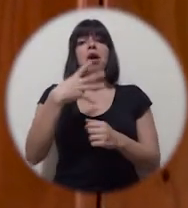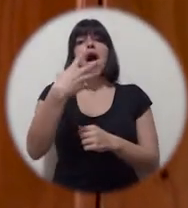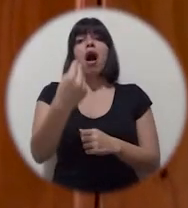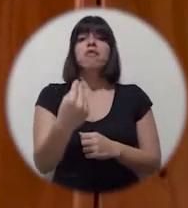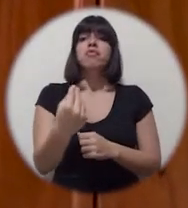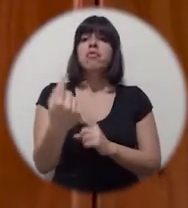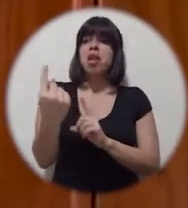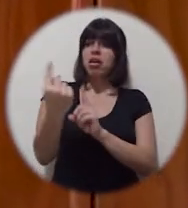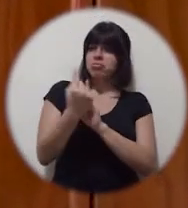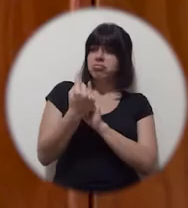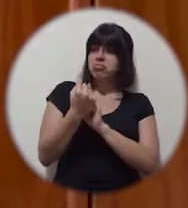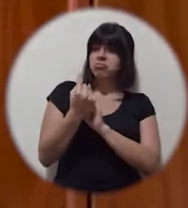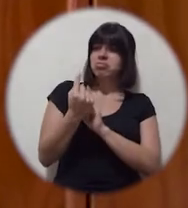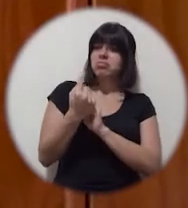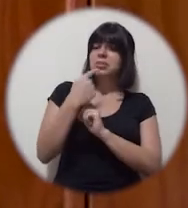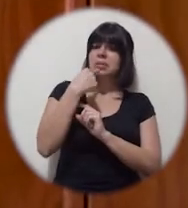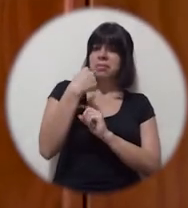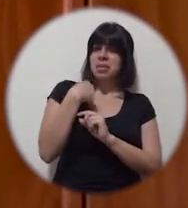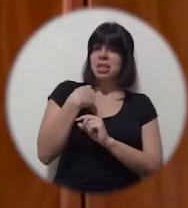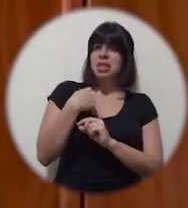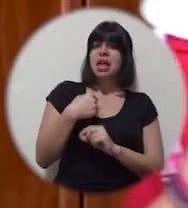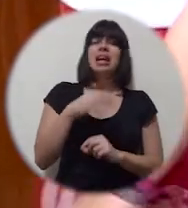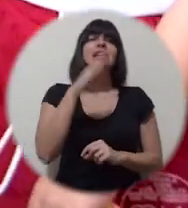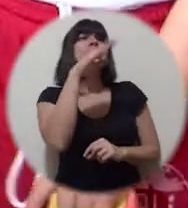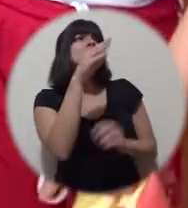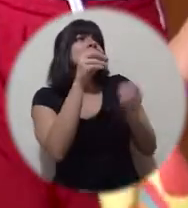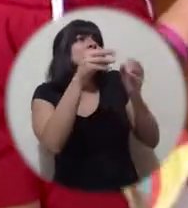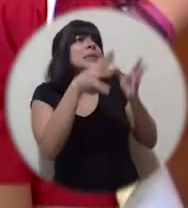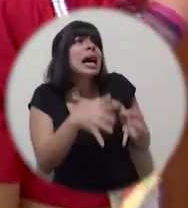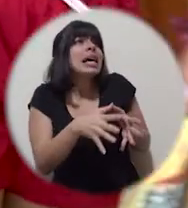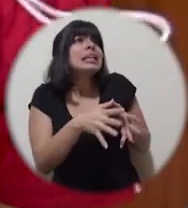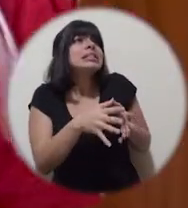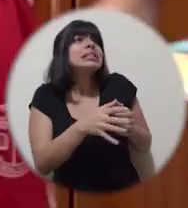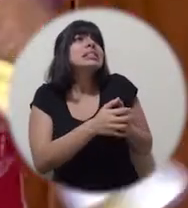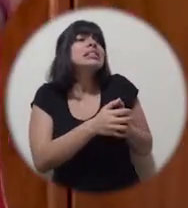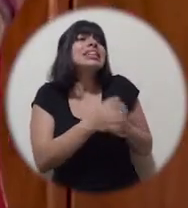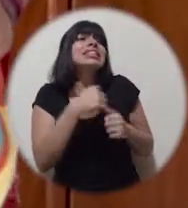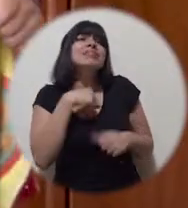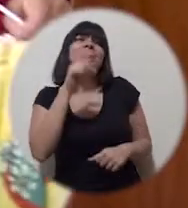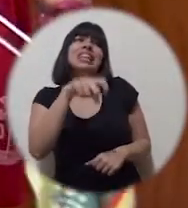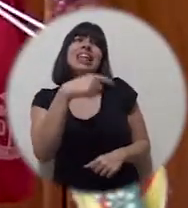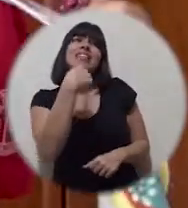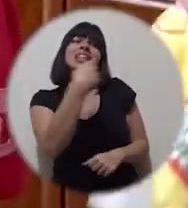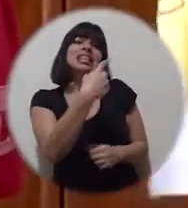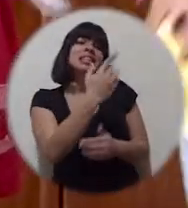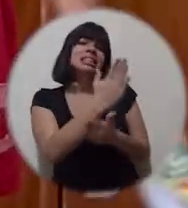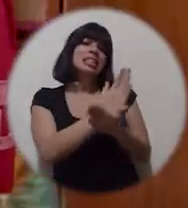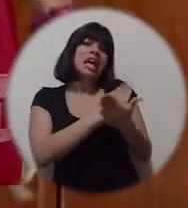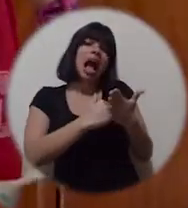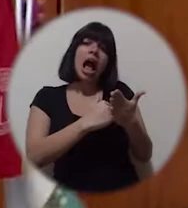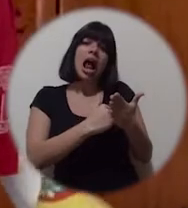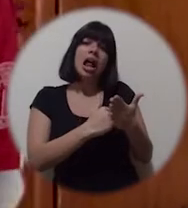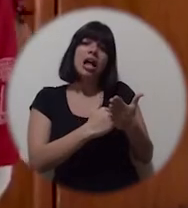y me dijo, maestra, tengo que decirle algo.